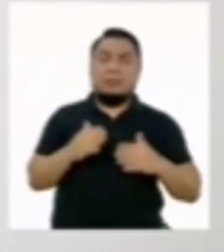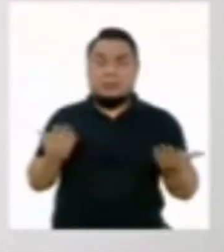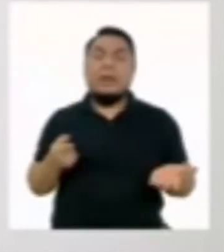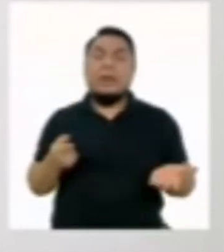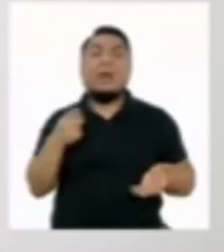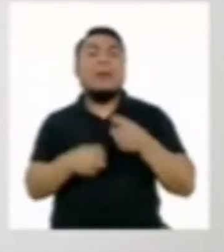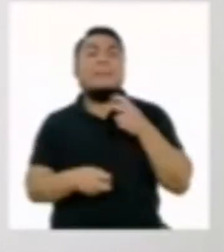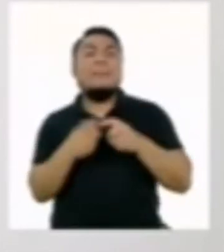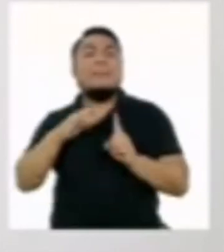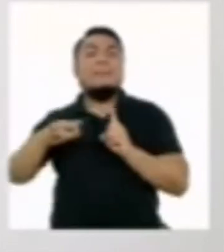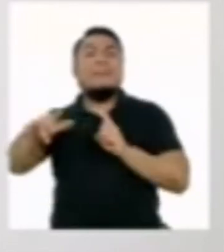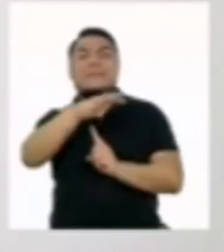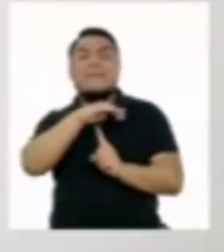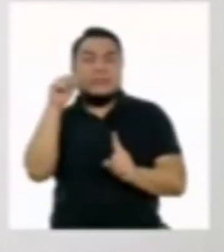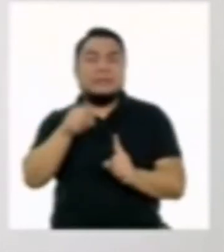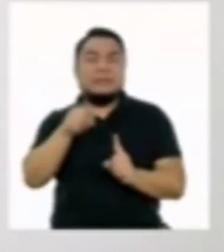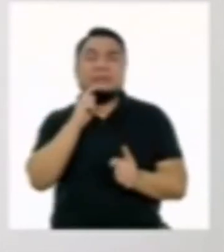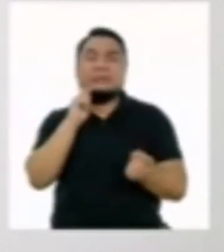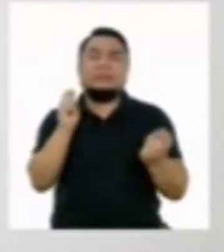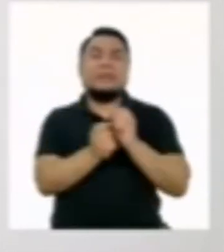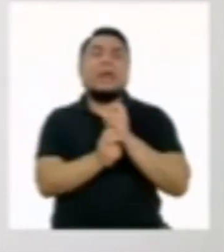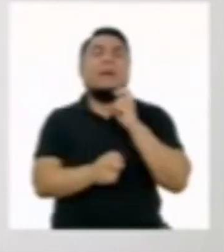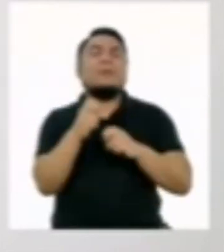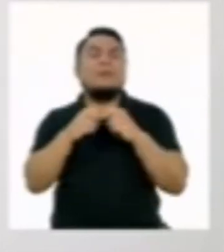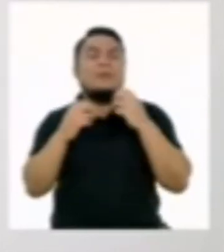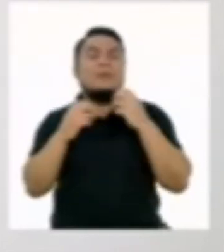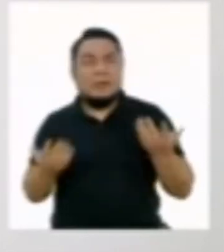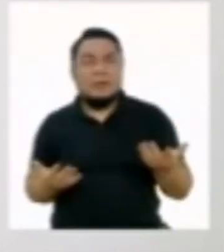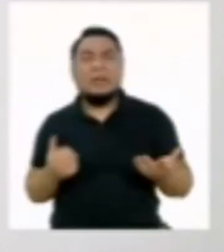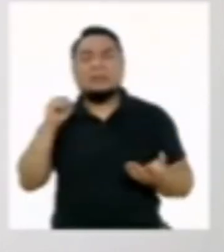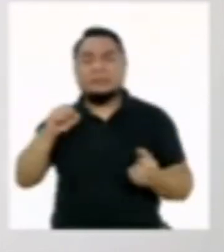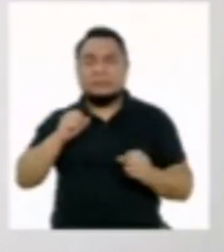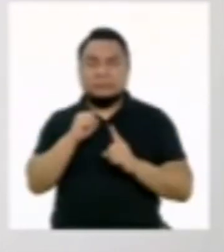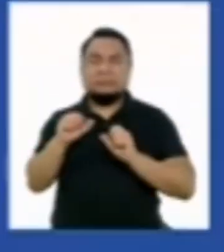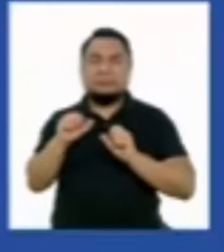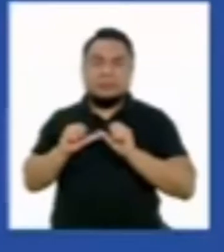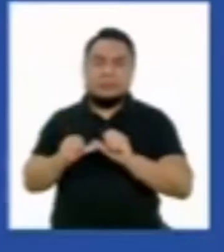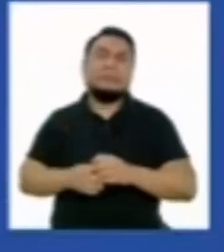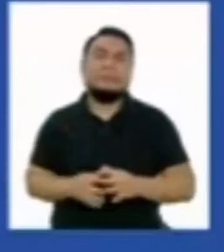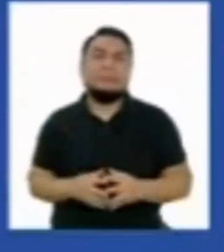el problema ambiental se convierte en un problema socioambiental.